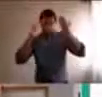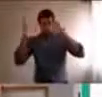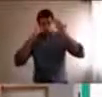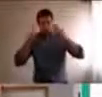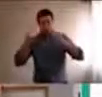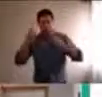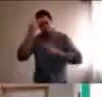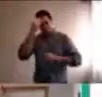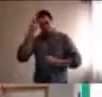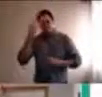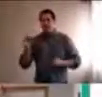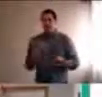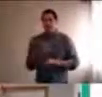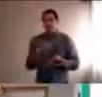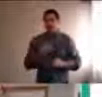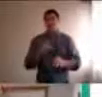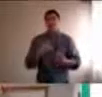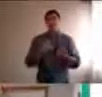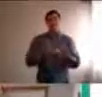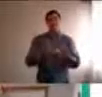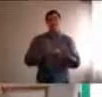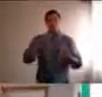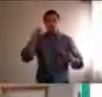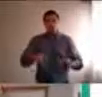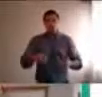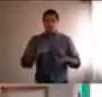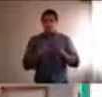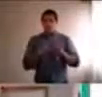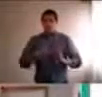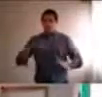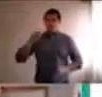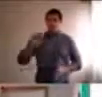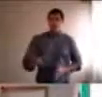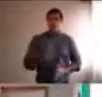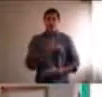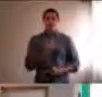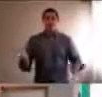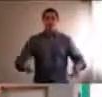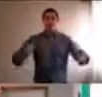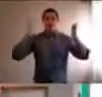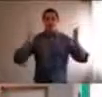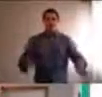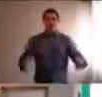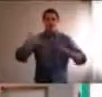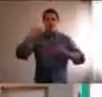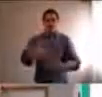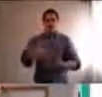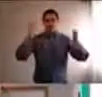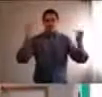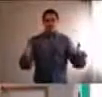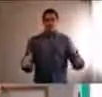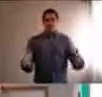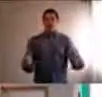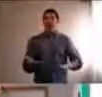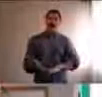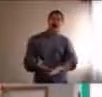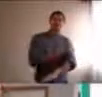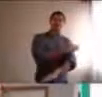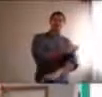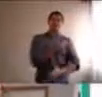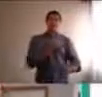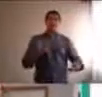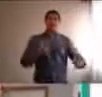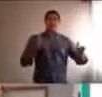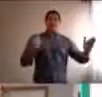que tiene que enfrentarse, la familia hoy, es que tiene que empezar, a colocar límites, cuando antes, límites, los